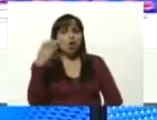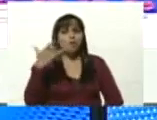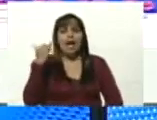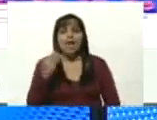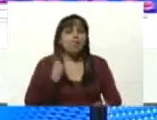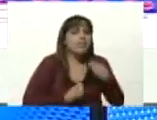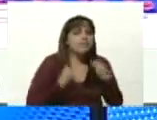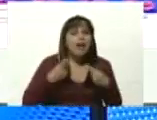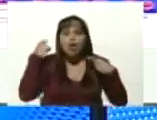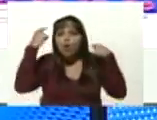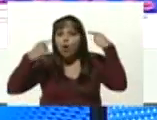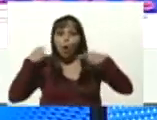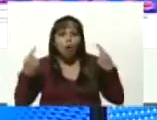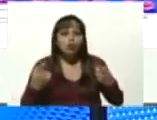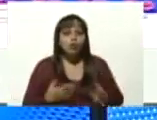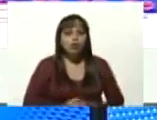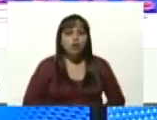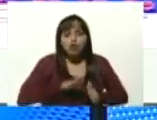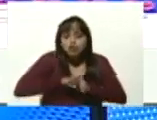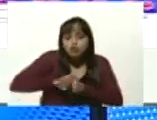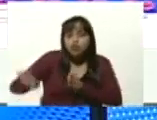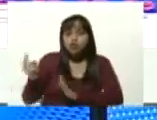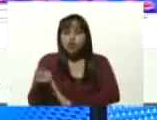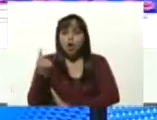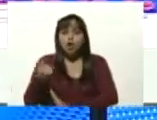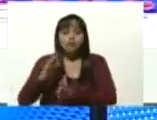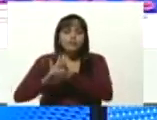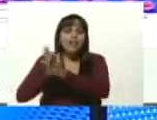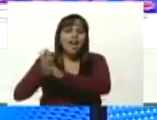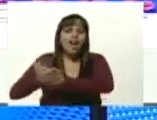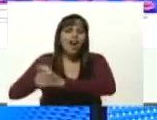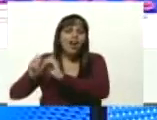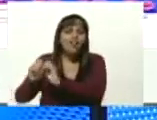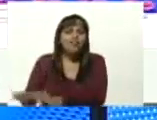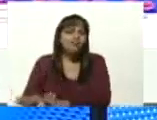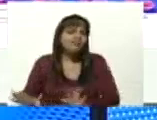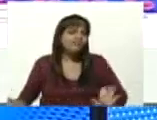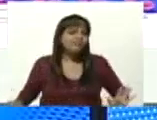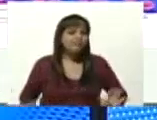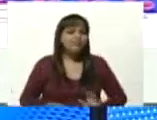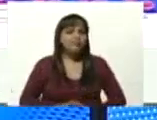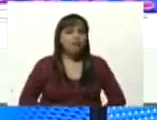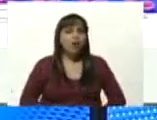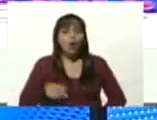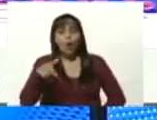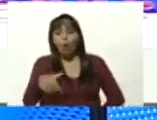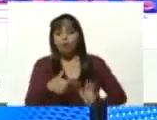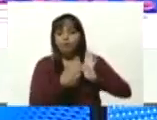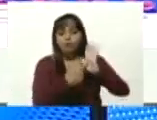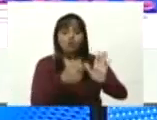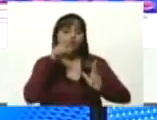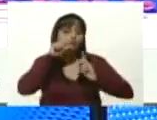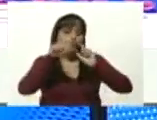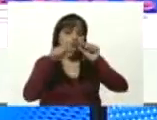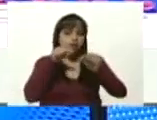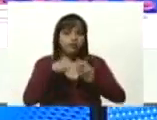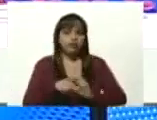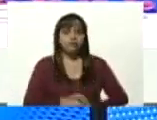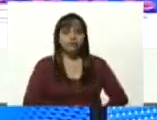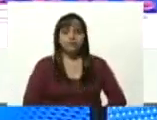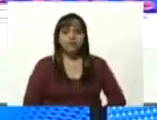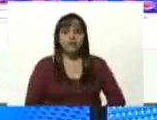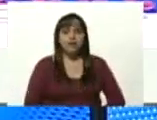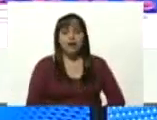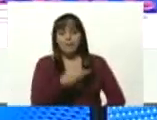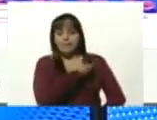loco aislado y derrotado hoy saco unos twitter presidente